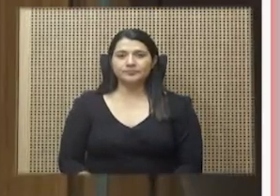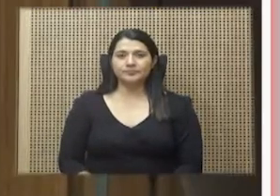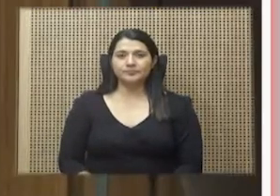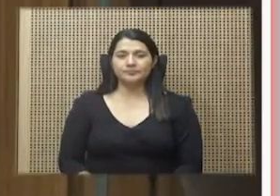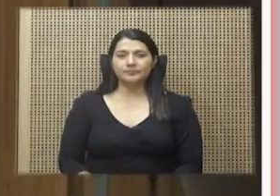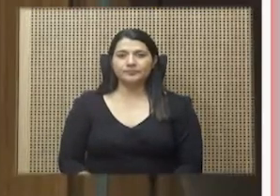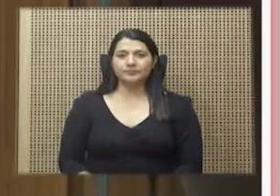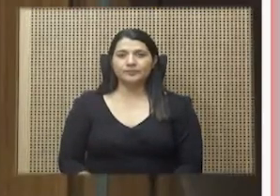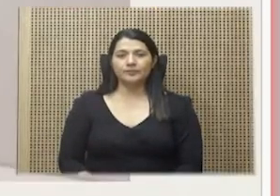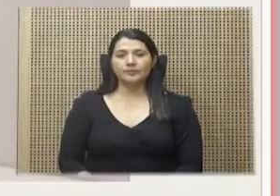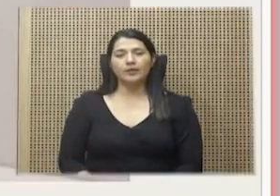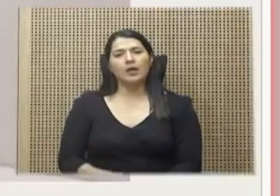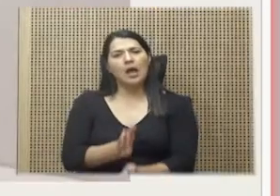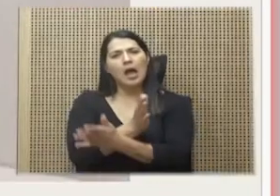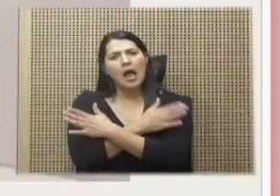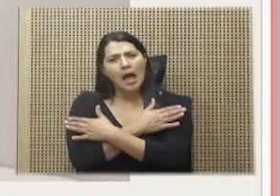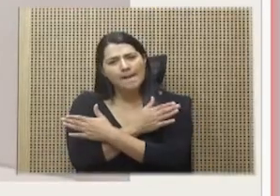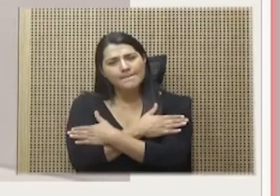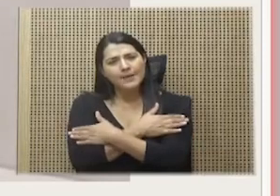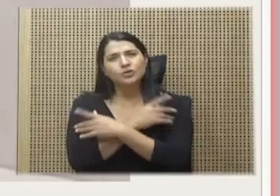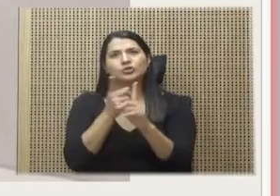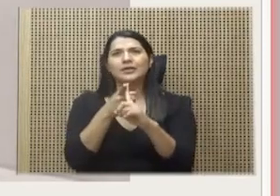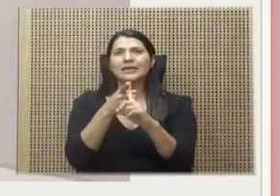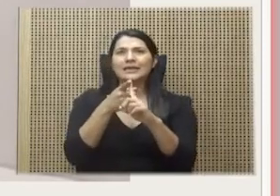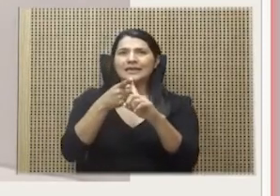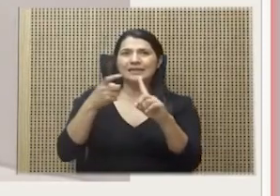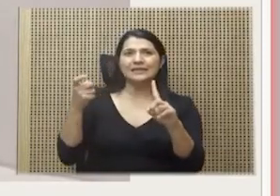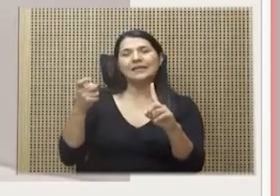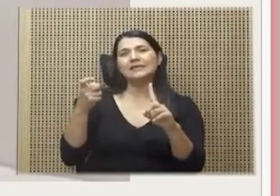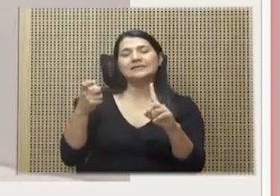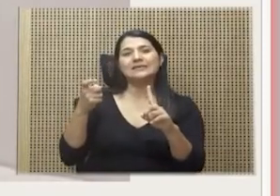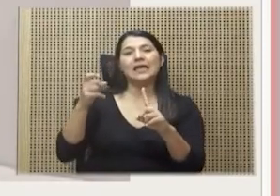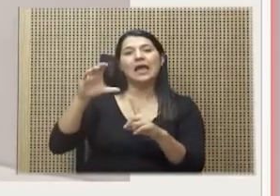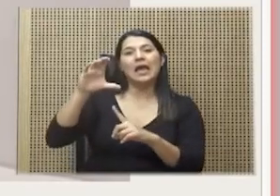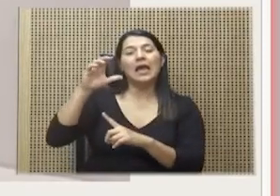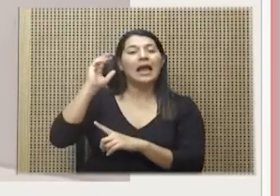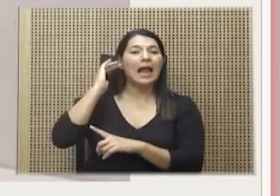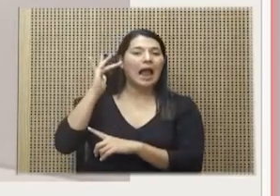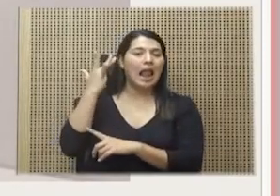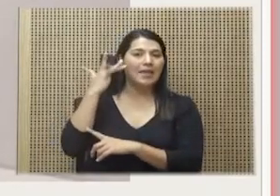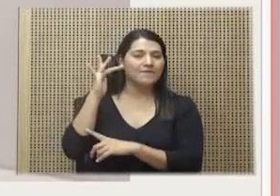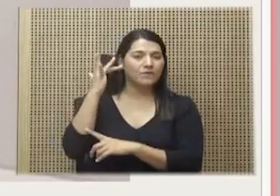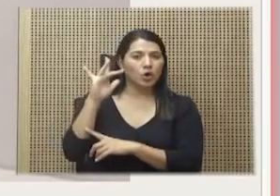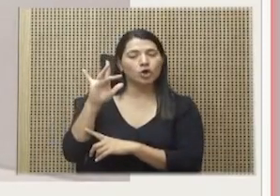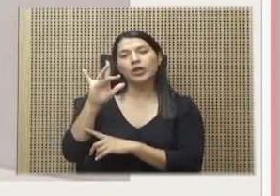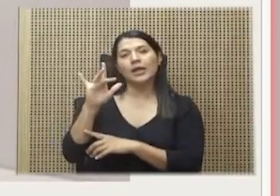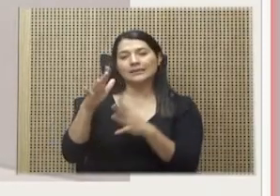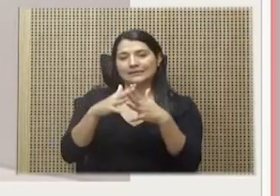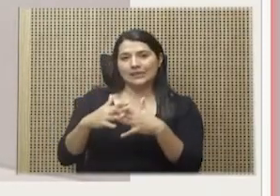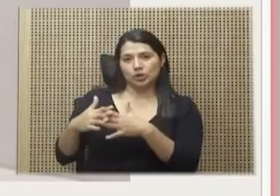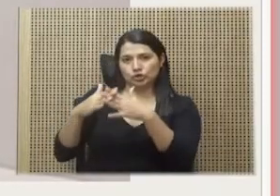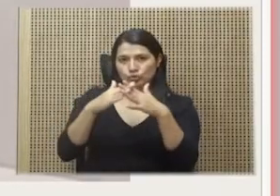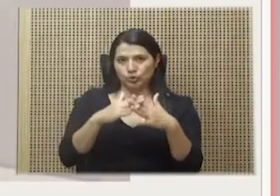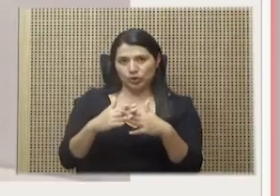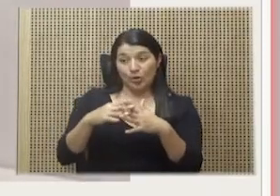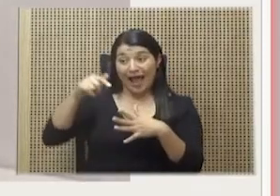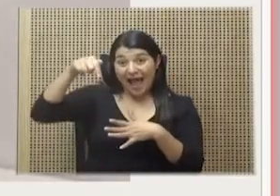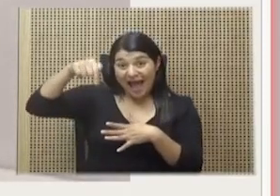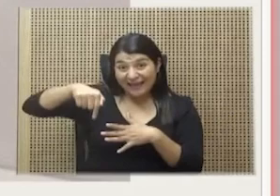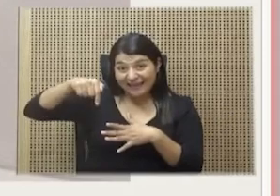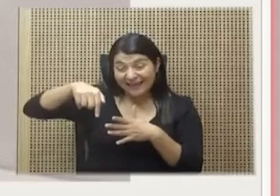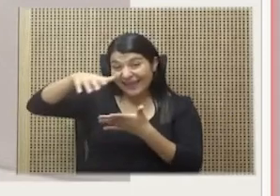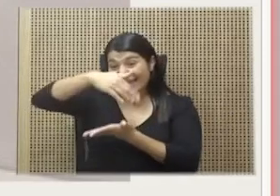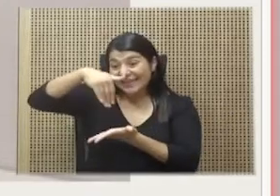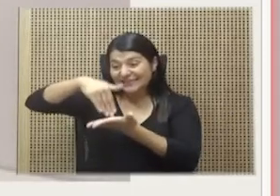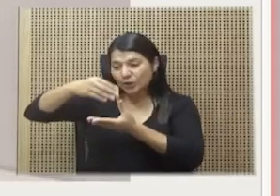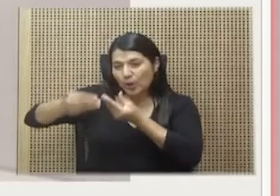Compatriotas, un gran abrazo desde Silicon Valley, en California, el centro de la producción mundial de